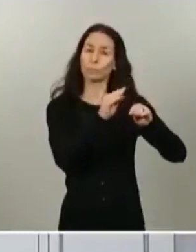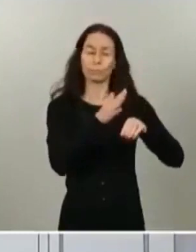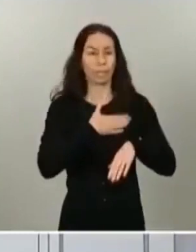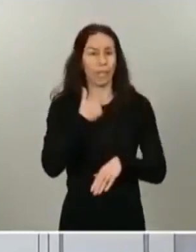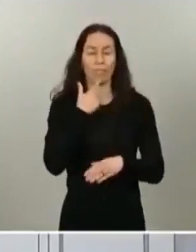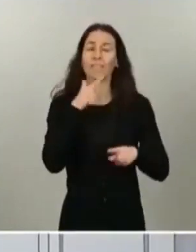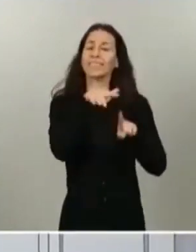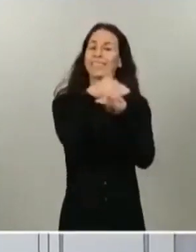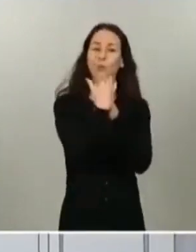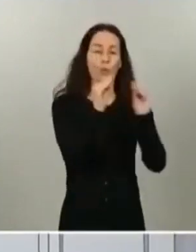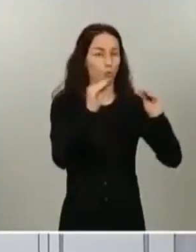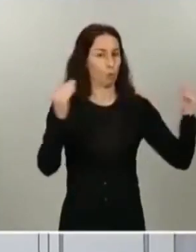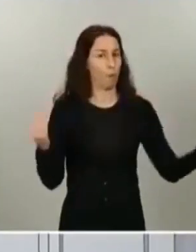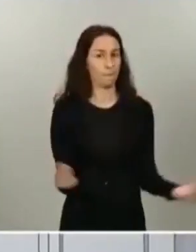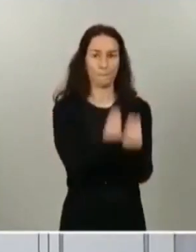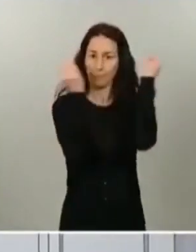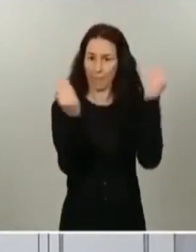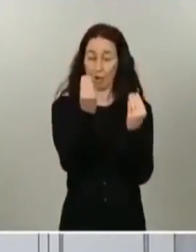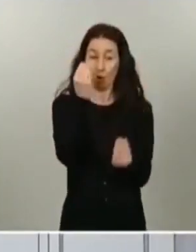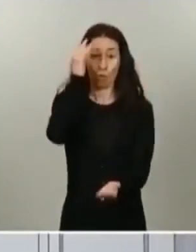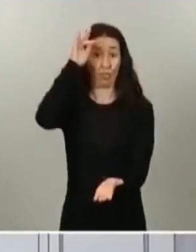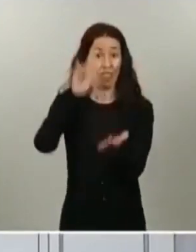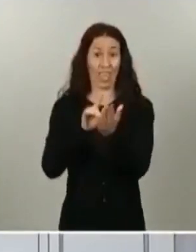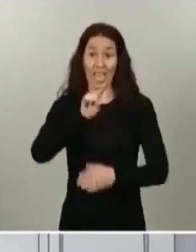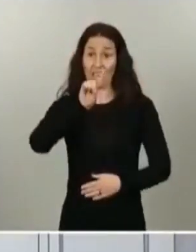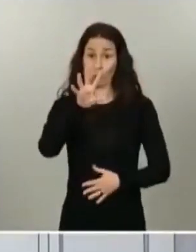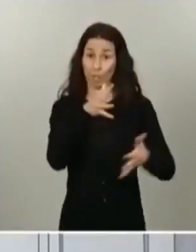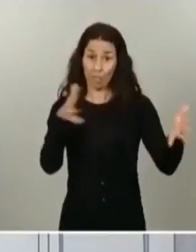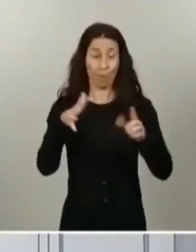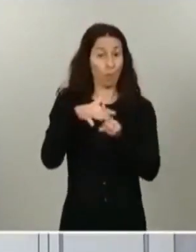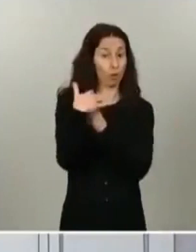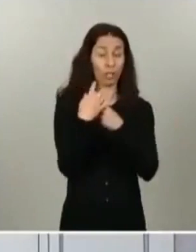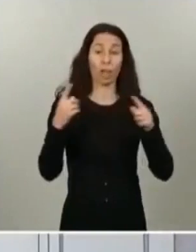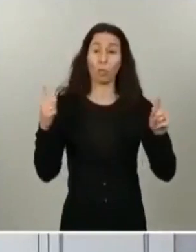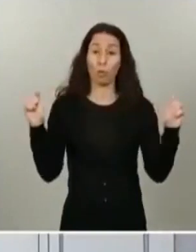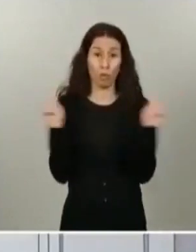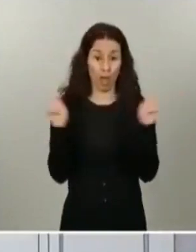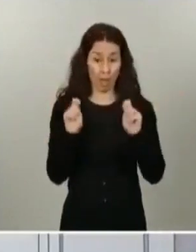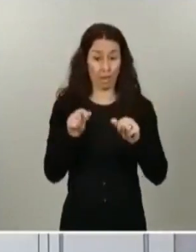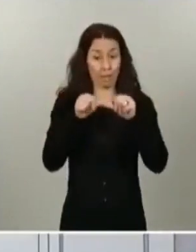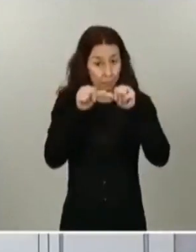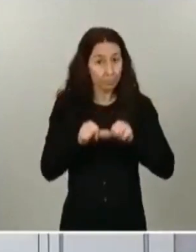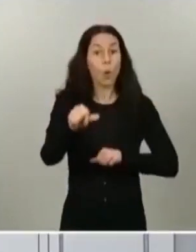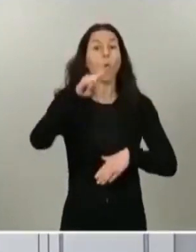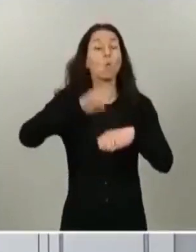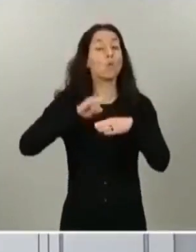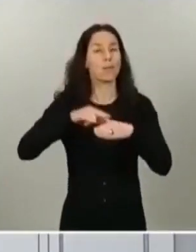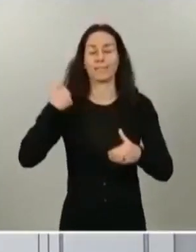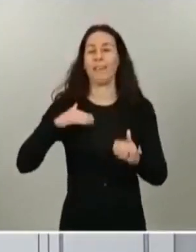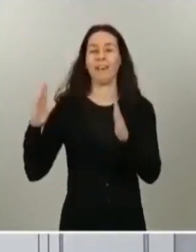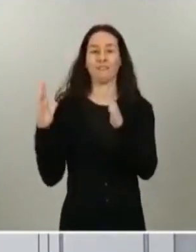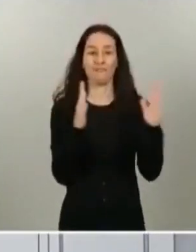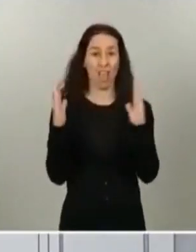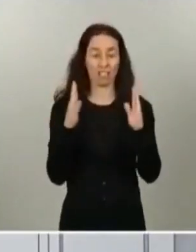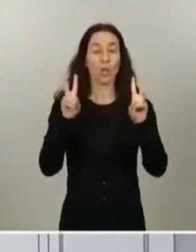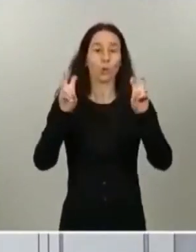de alarma que decretó el Gobierno el 14 de marzo y, a partir del lunes, va a levantarlo y va a pasar a la fase de nueva normalidad regida por